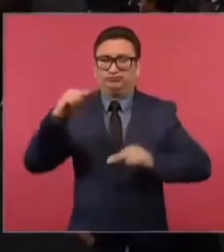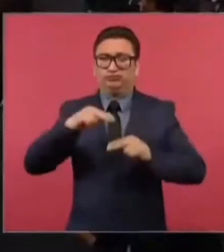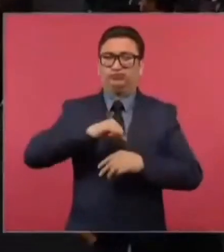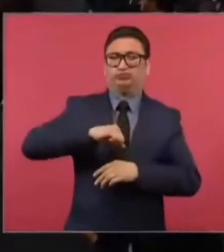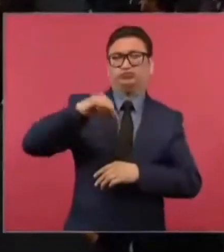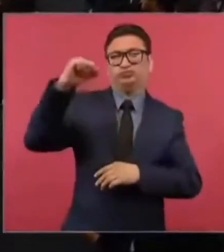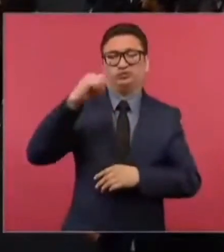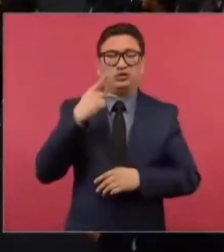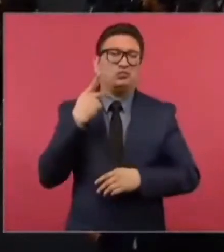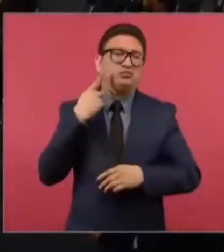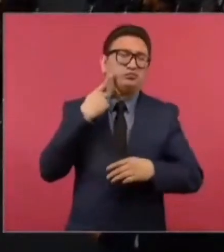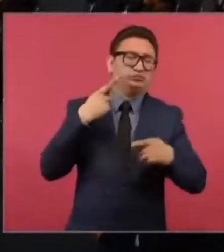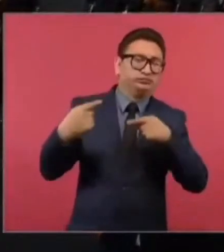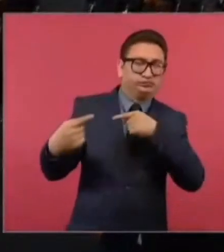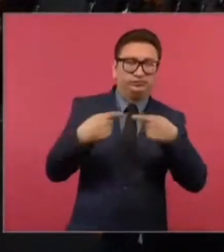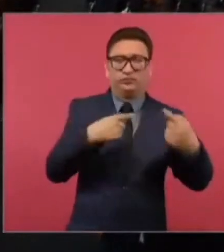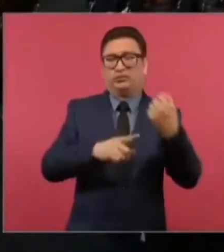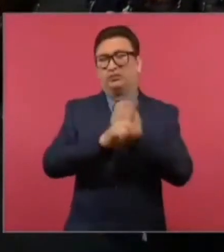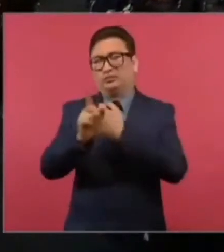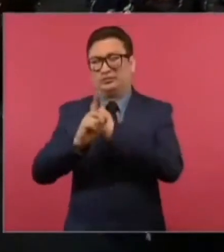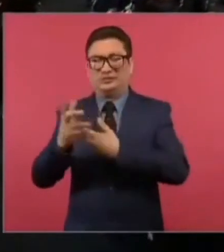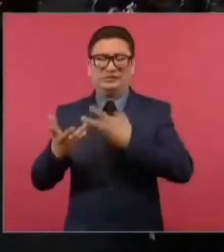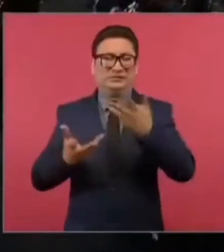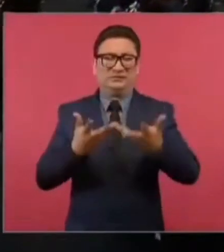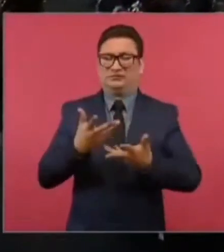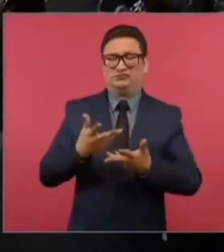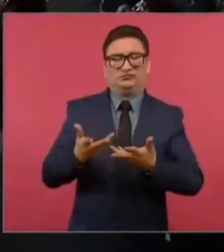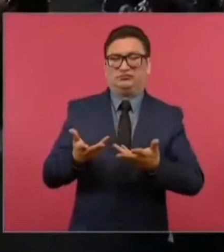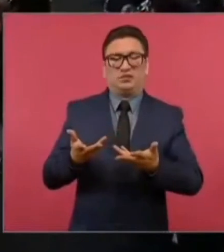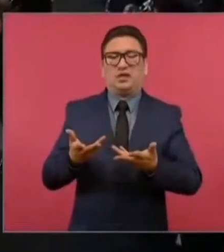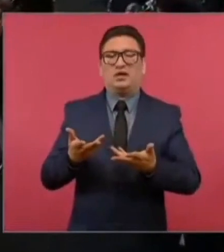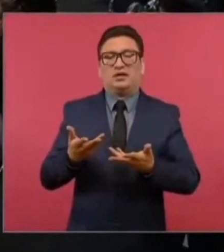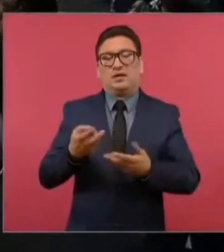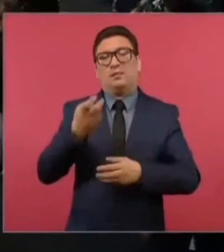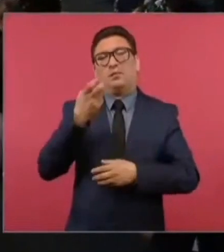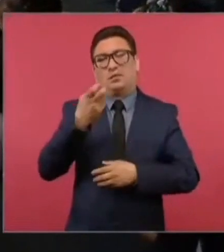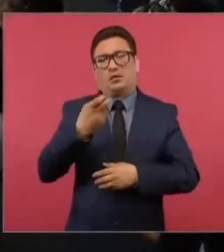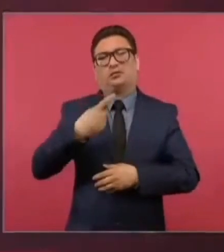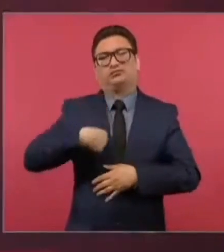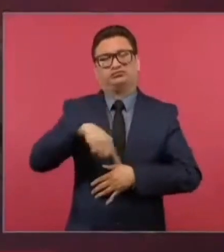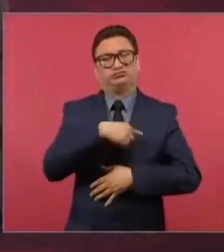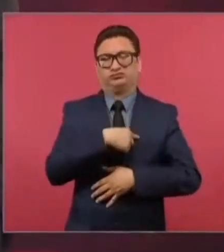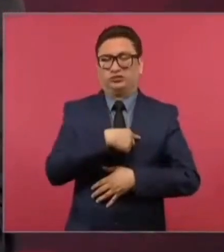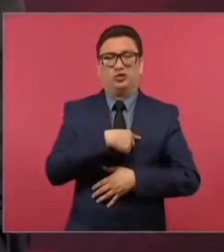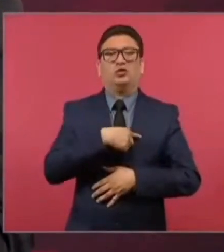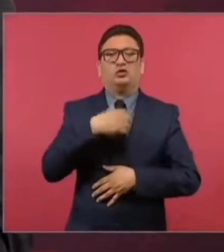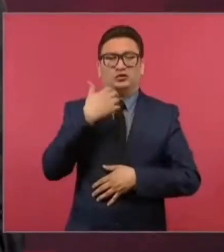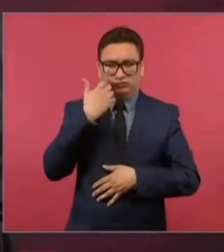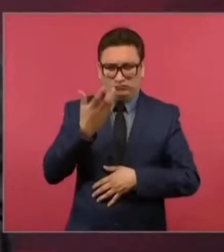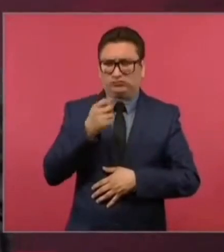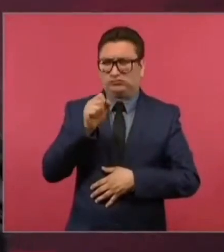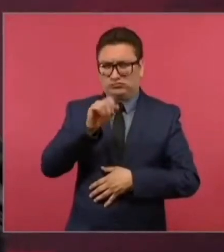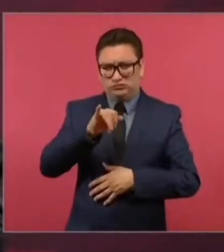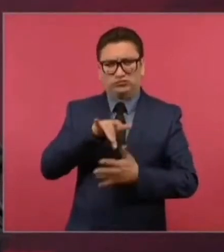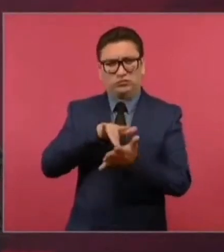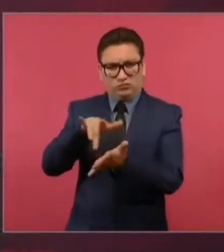Entonces, sí, estamos nosotros por cualquier